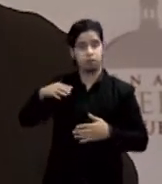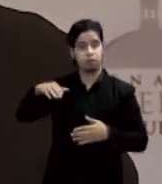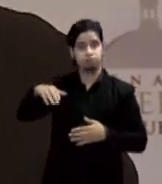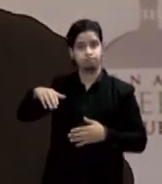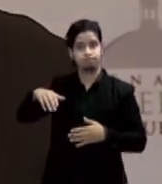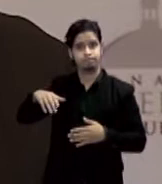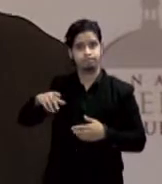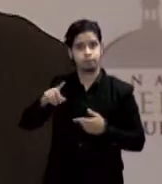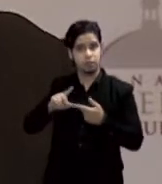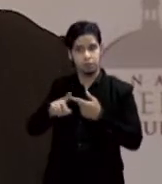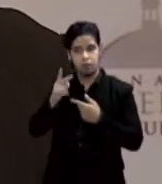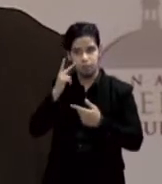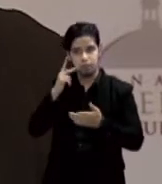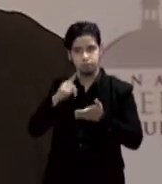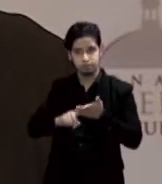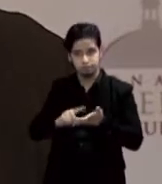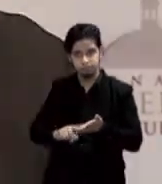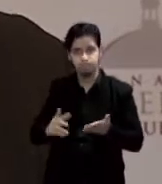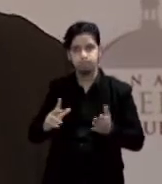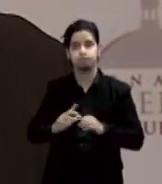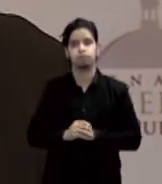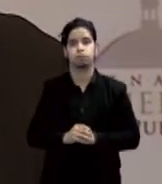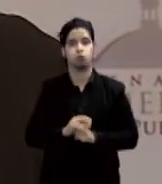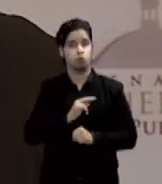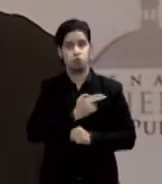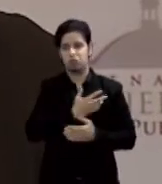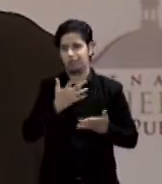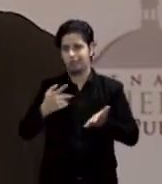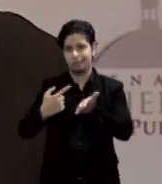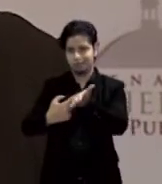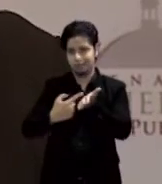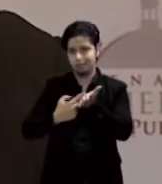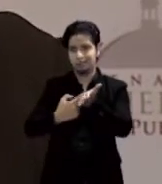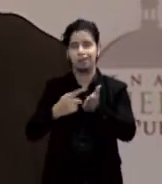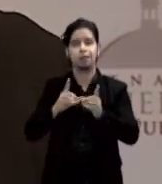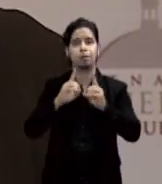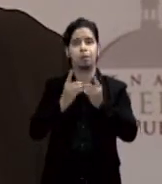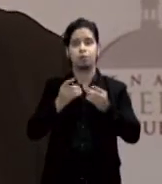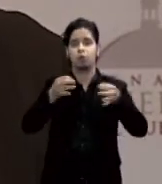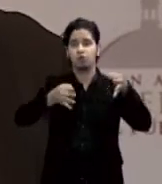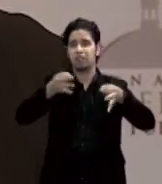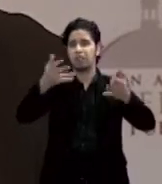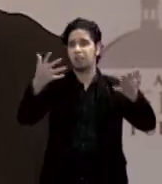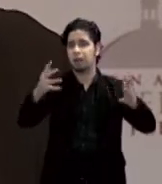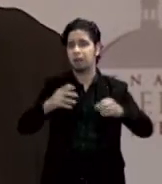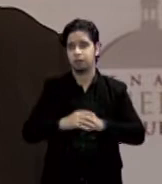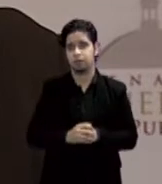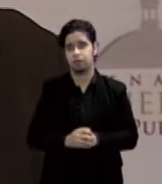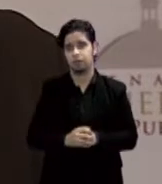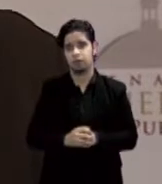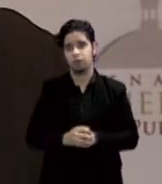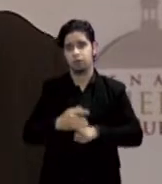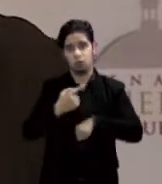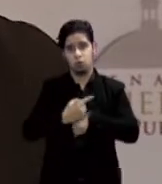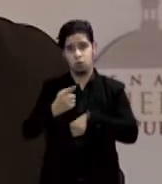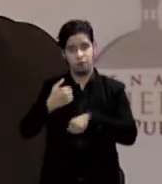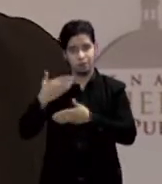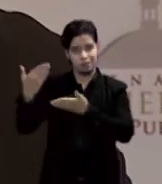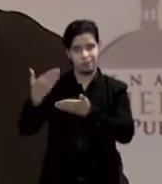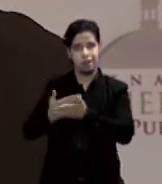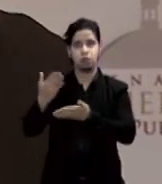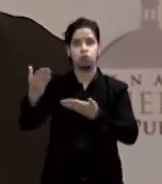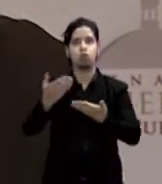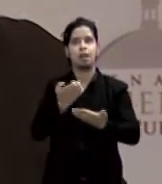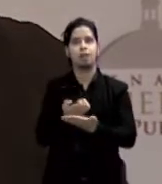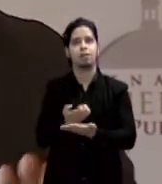podemos referir que es lo que estamos haciendo ya nosotros hemos dialogado esto con el departamento de justicia en el día de hoy se está haciendo llegar el referido con todos